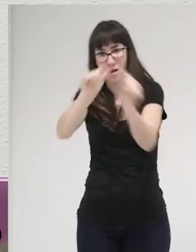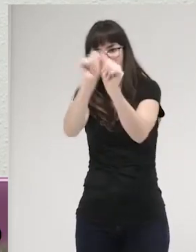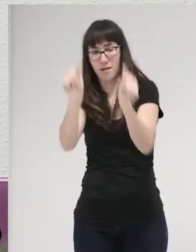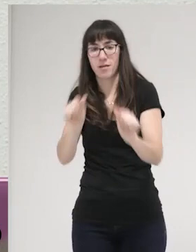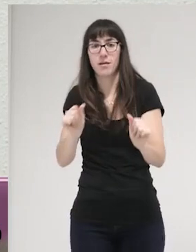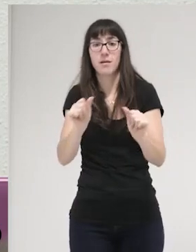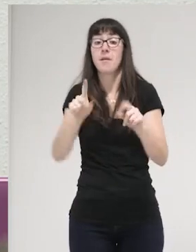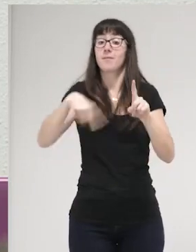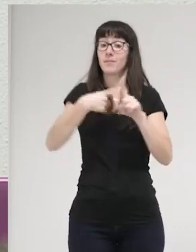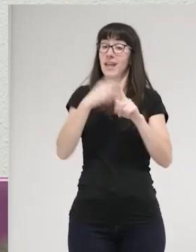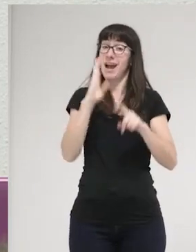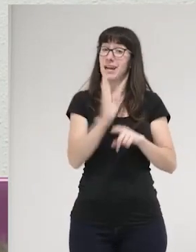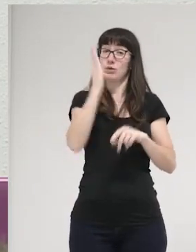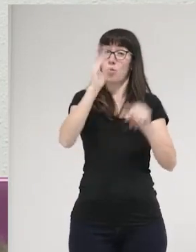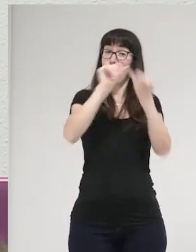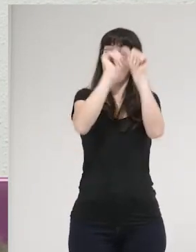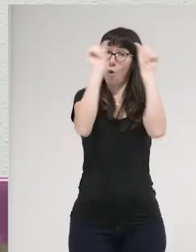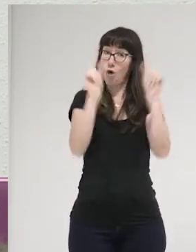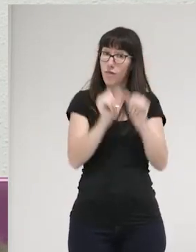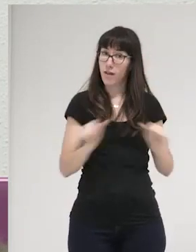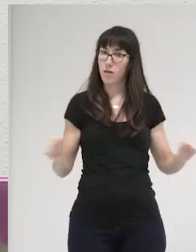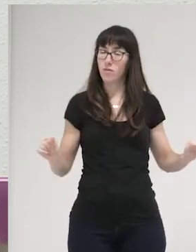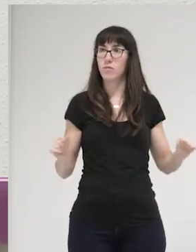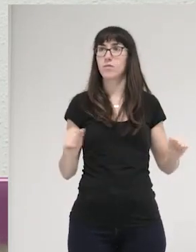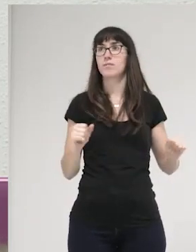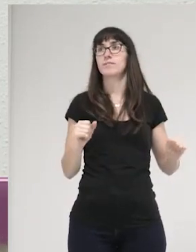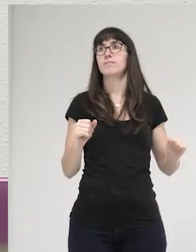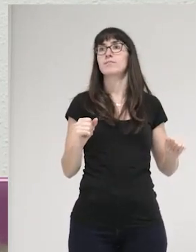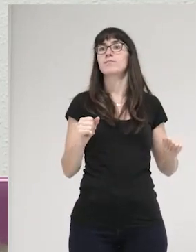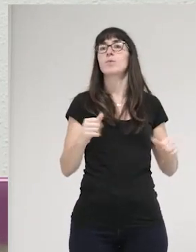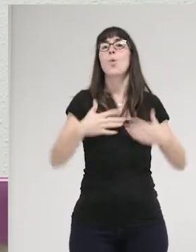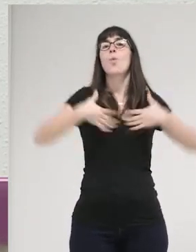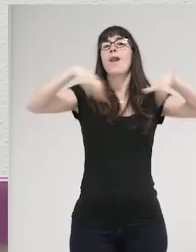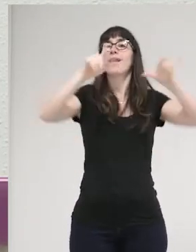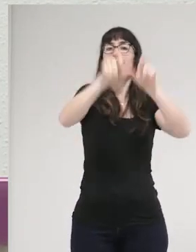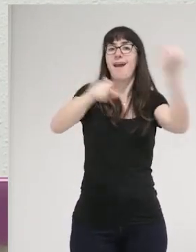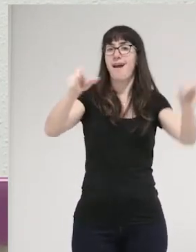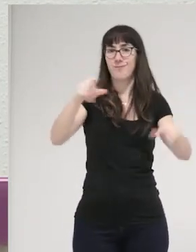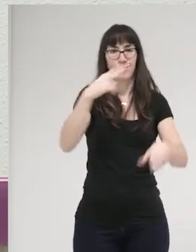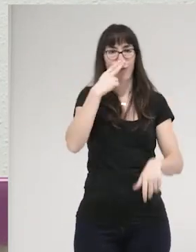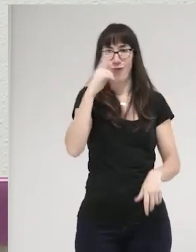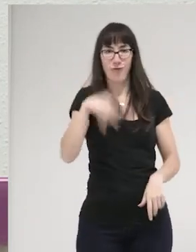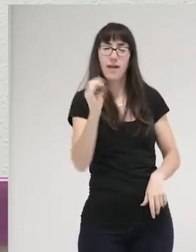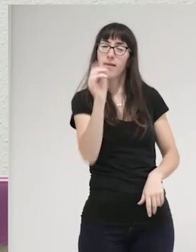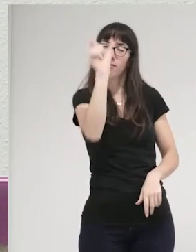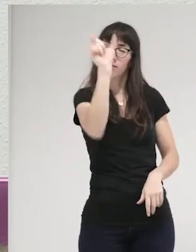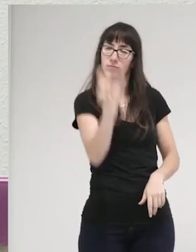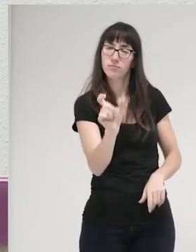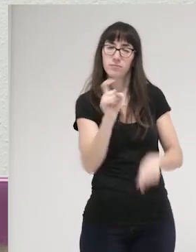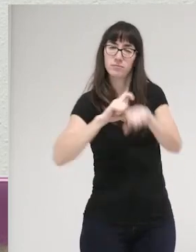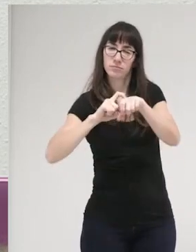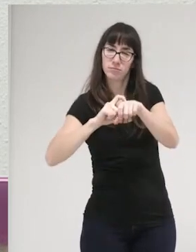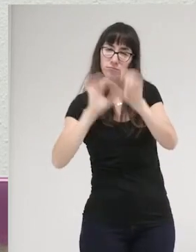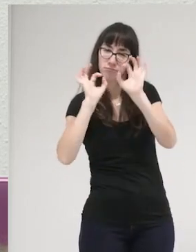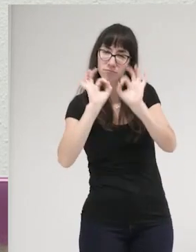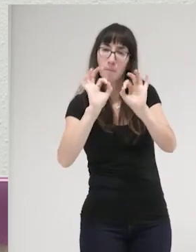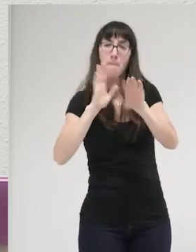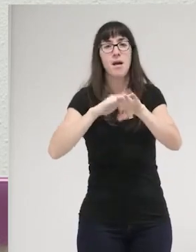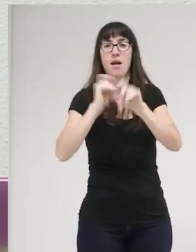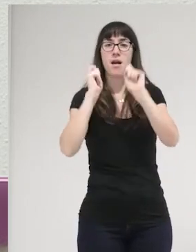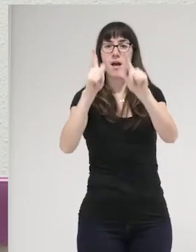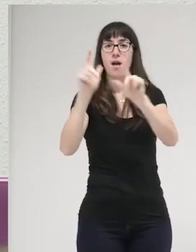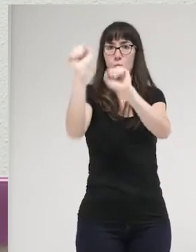los modelos de castigos necesitan un tipo de sujeto determinado para garantizar la protección o para